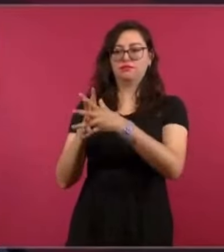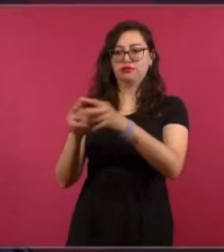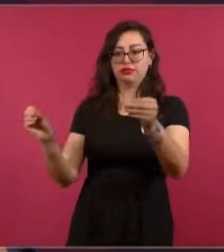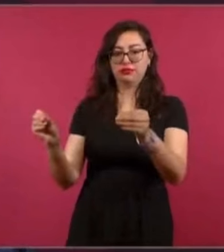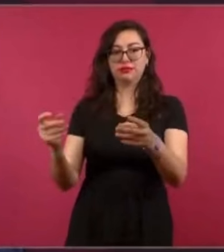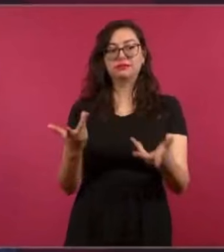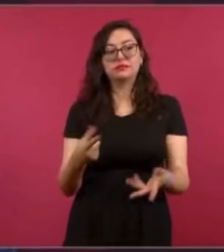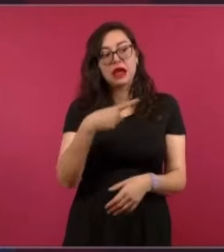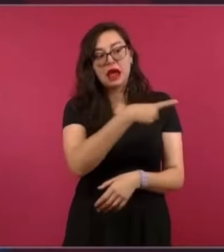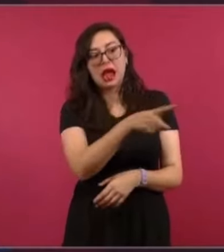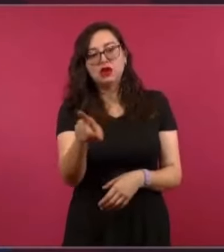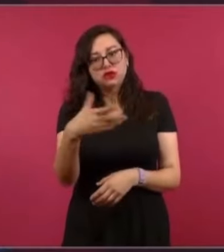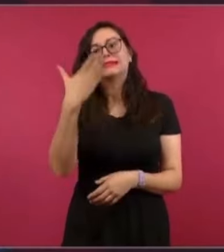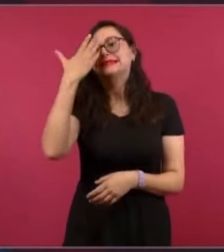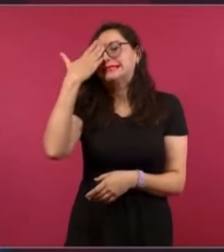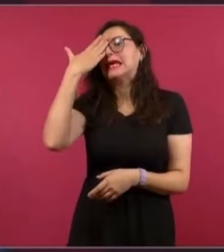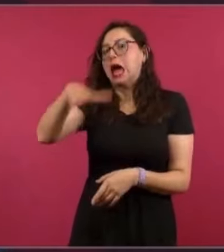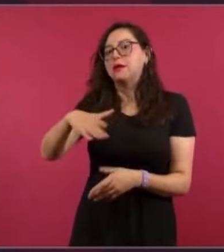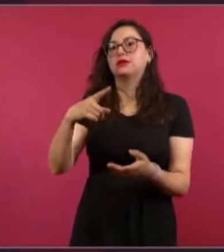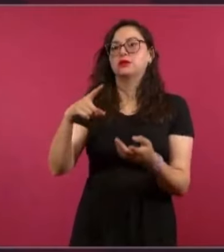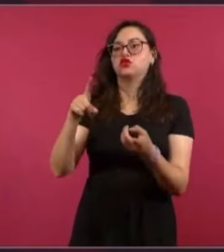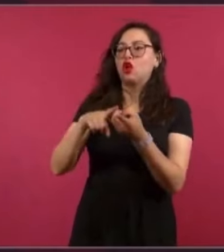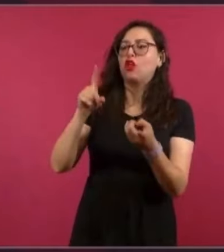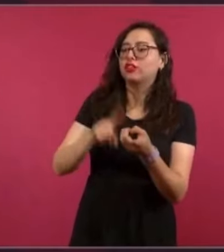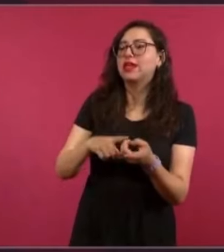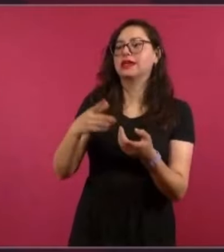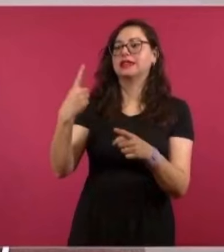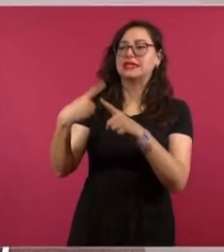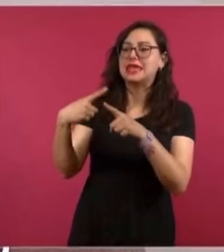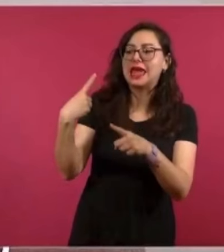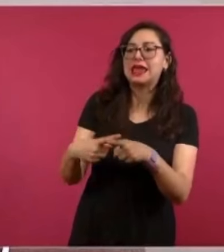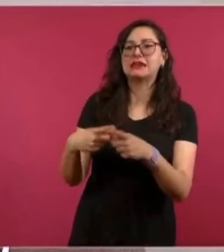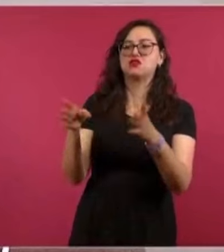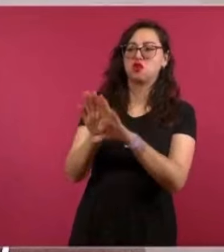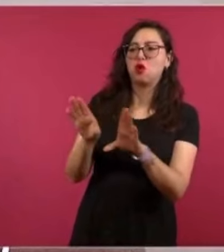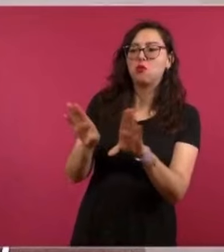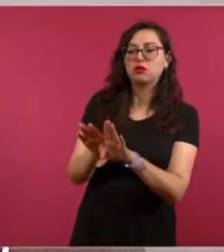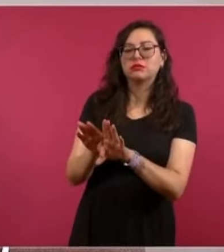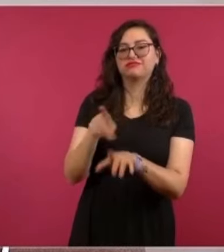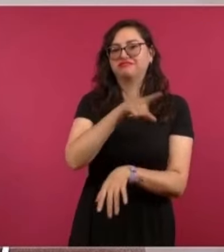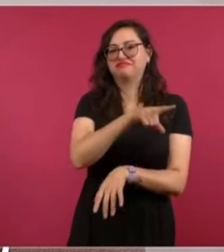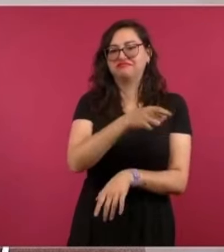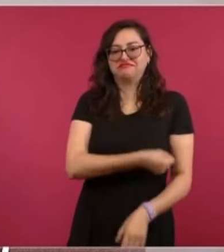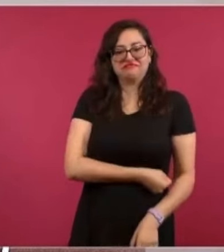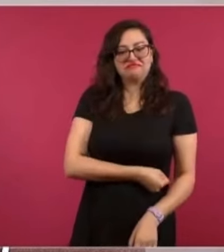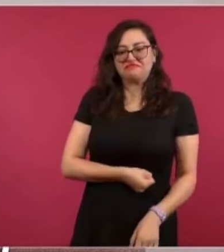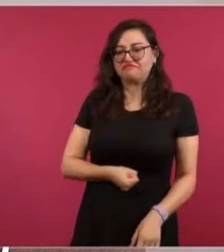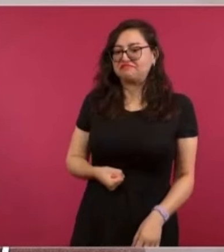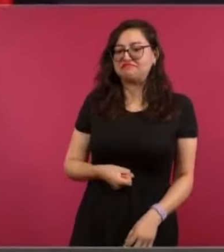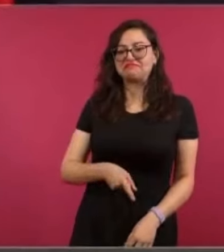recompensados si